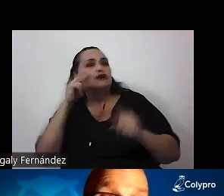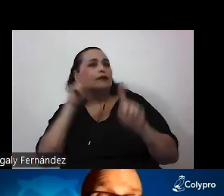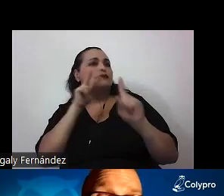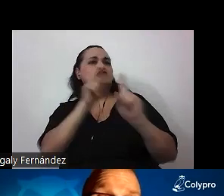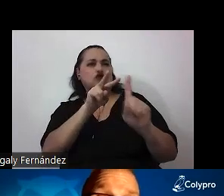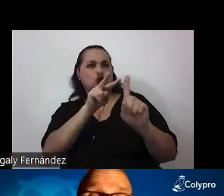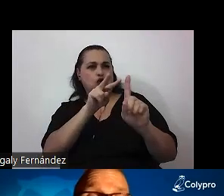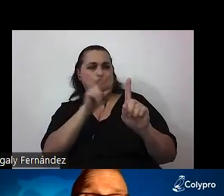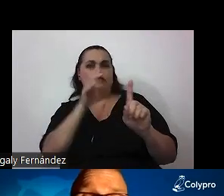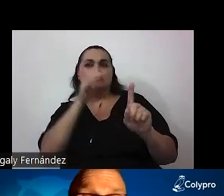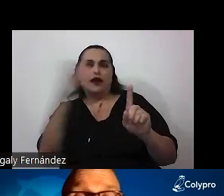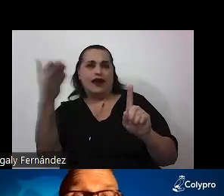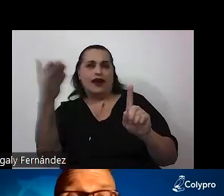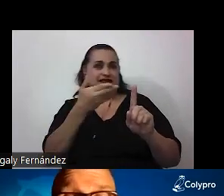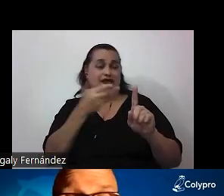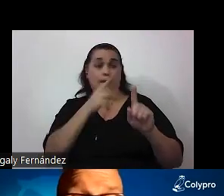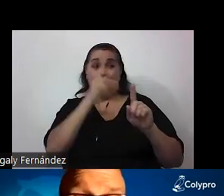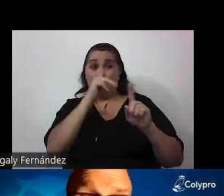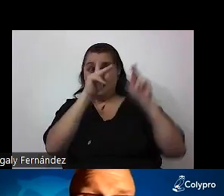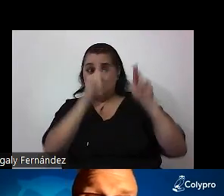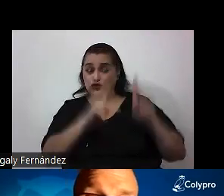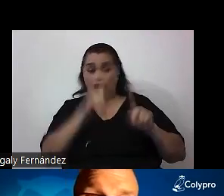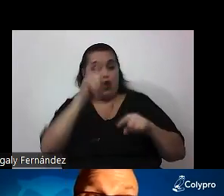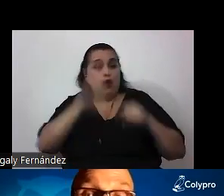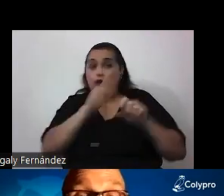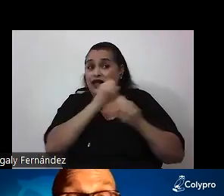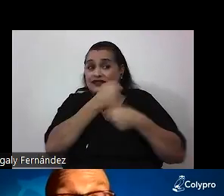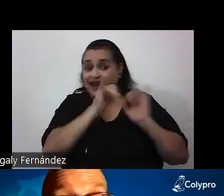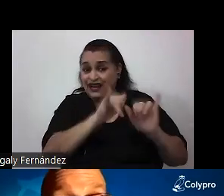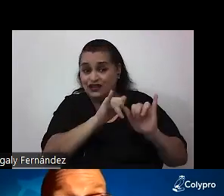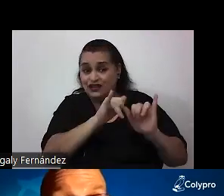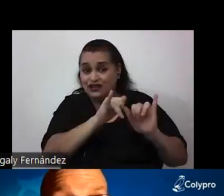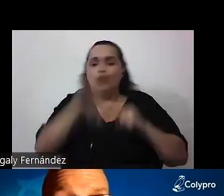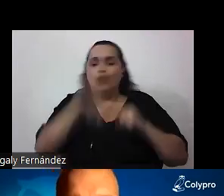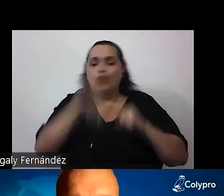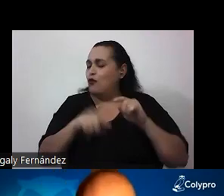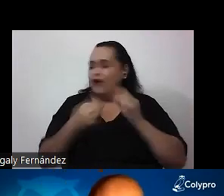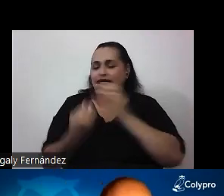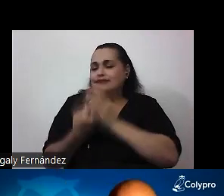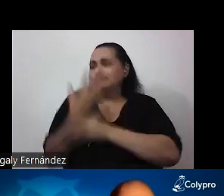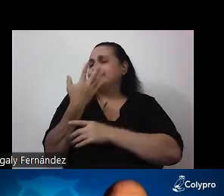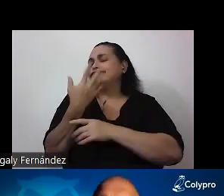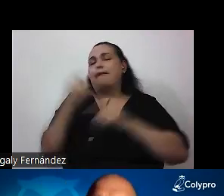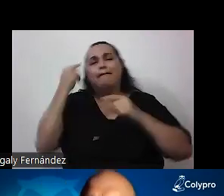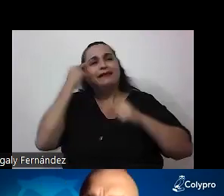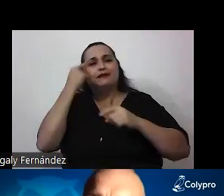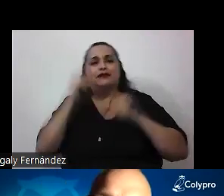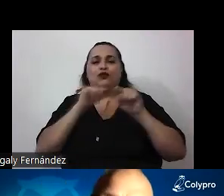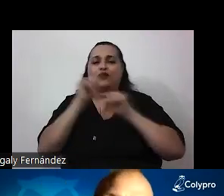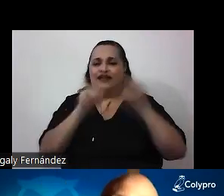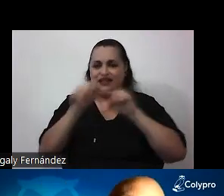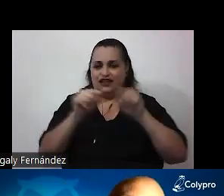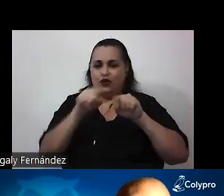y una persona que no puede hacer eso, difícilmente diríamos que está ejerciendo el pensamiento crítico. Esta cuestión es crucial